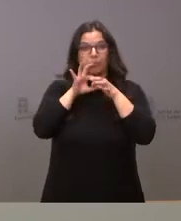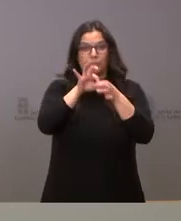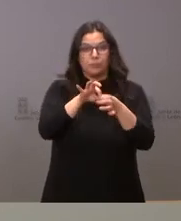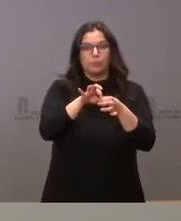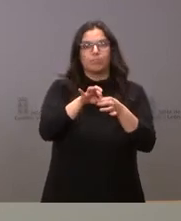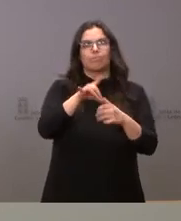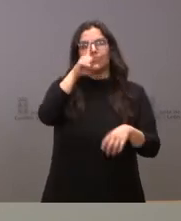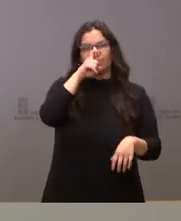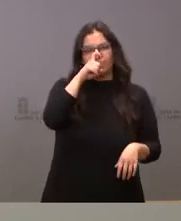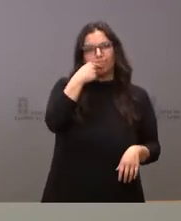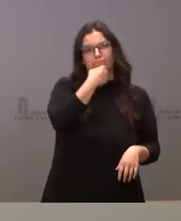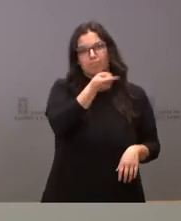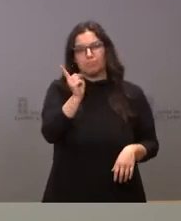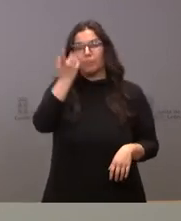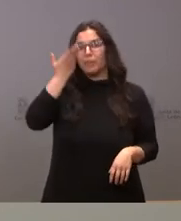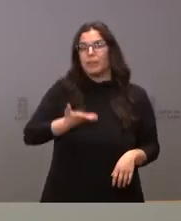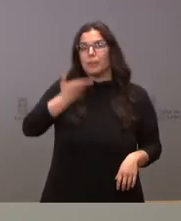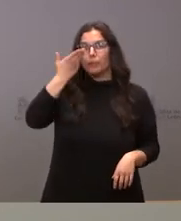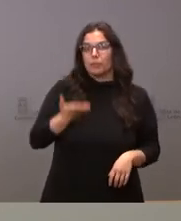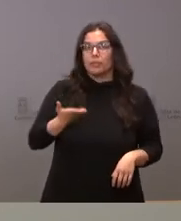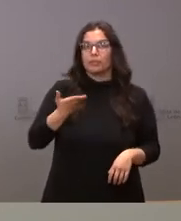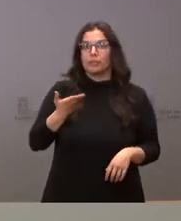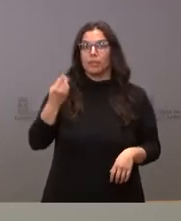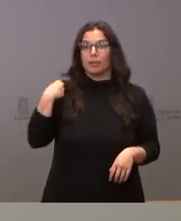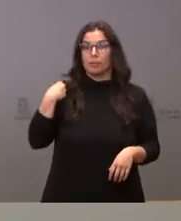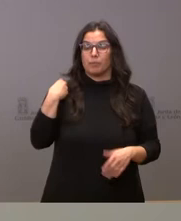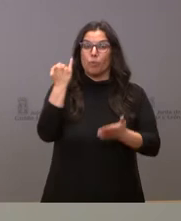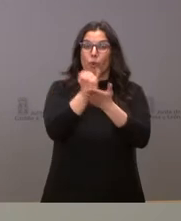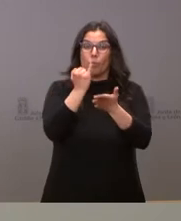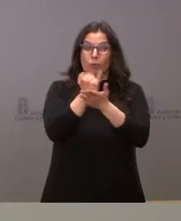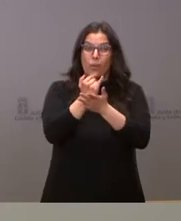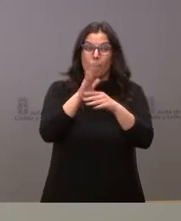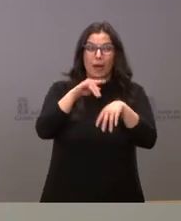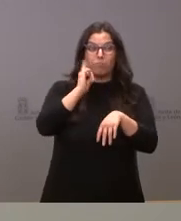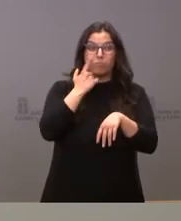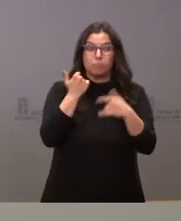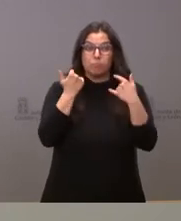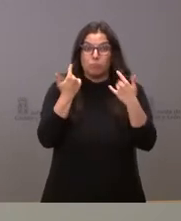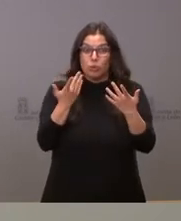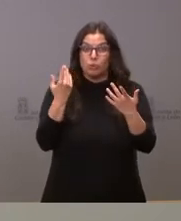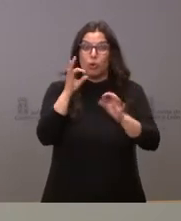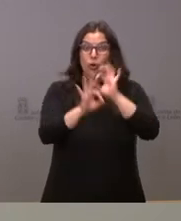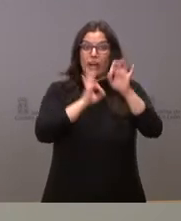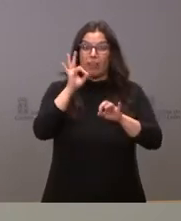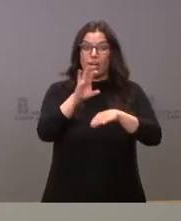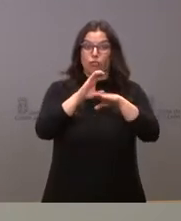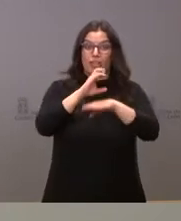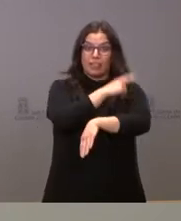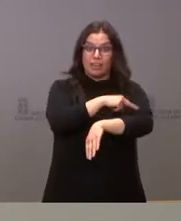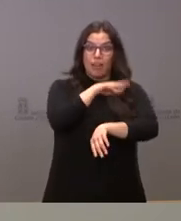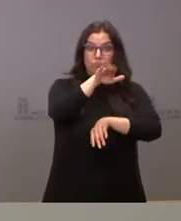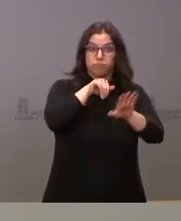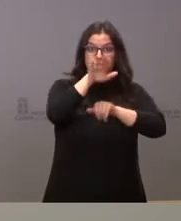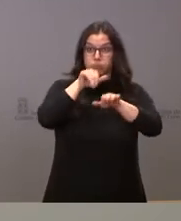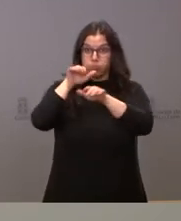recordatorio de la importancia de acudir a los screenings que se practican por parte de la Consejería de Sanidad y que se pone a